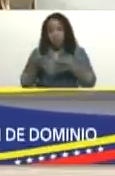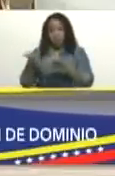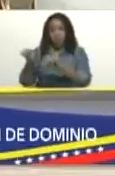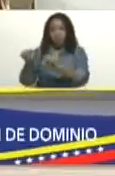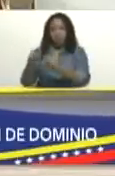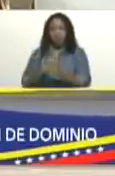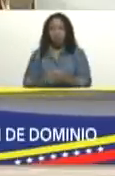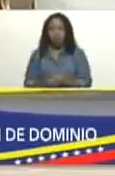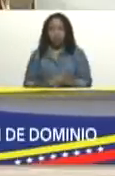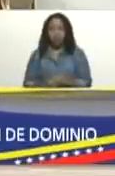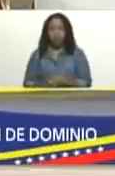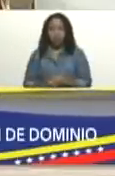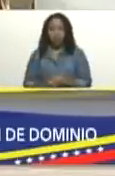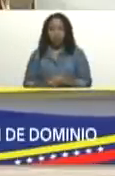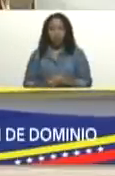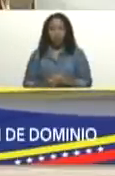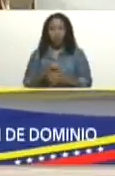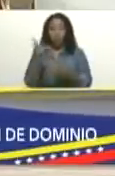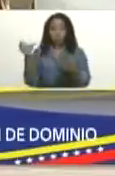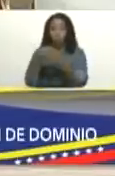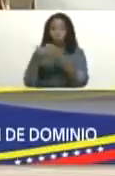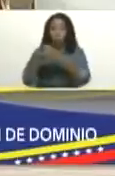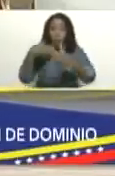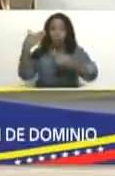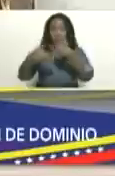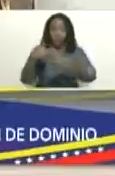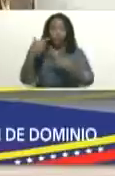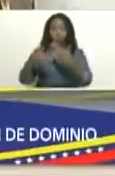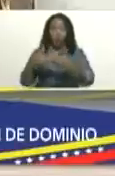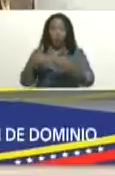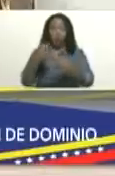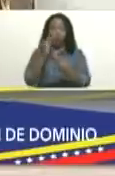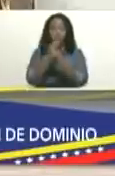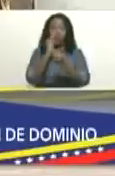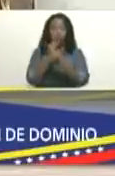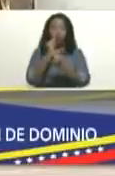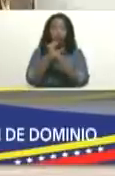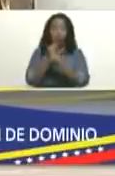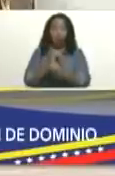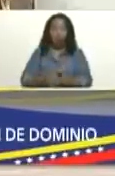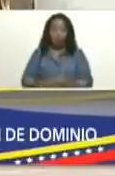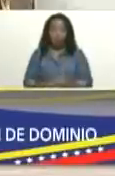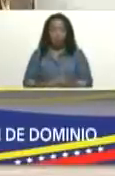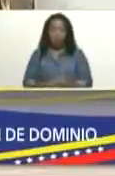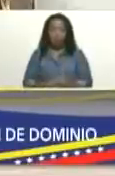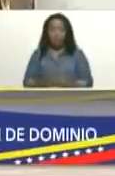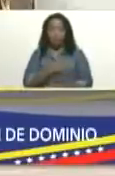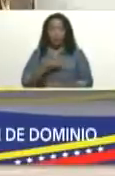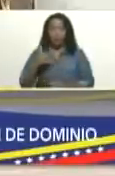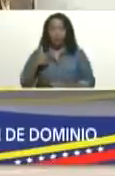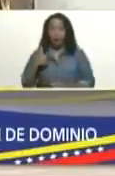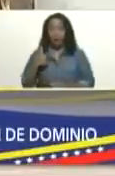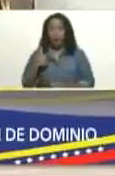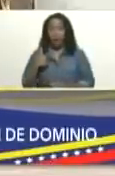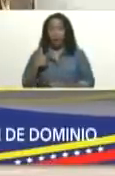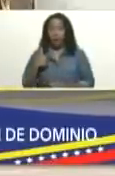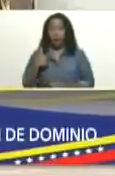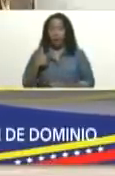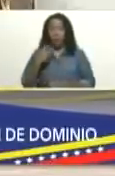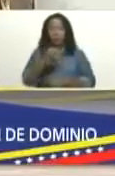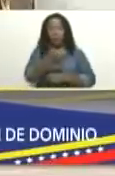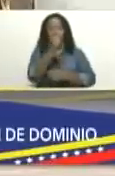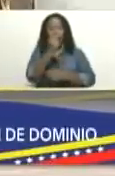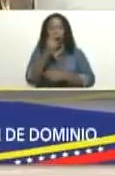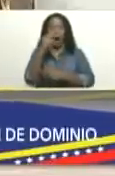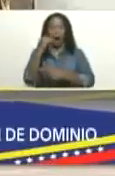y los sicarios de las redes sociales, que pretenden pescar en río revuelto,